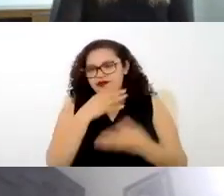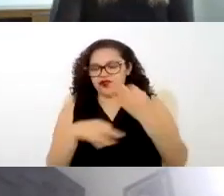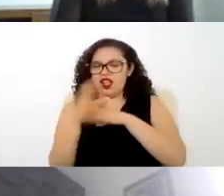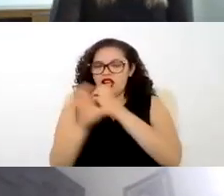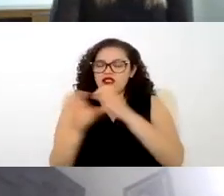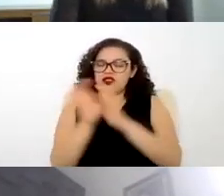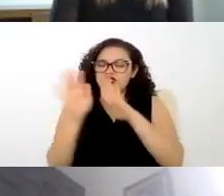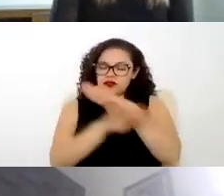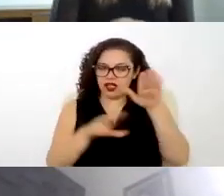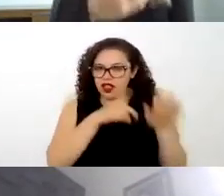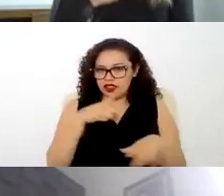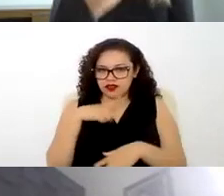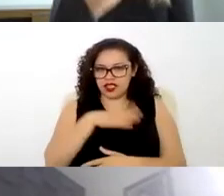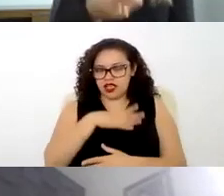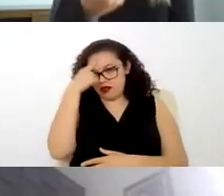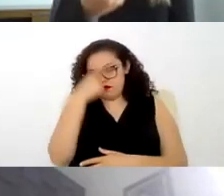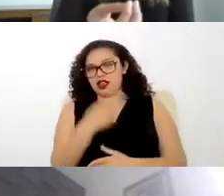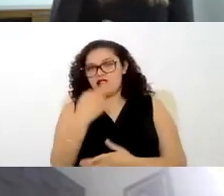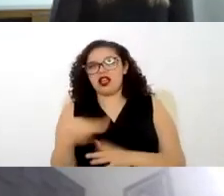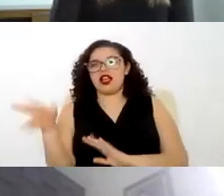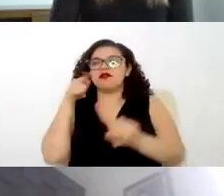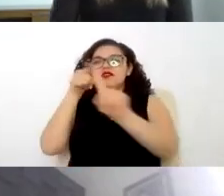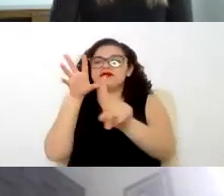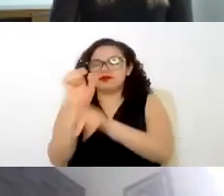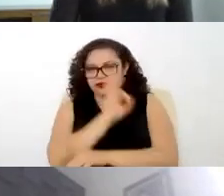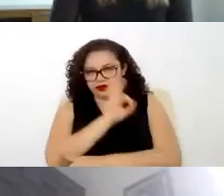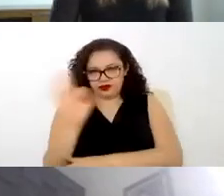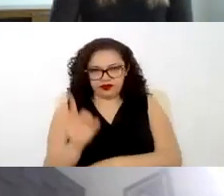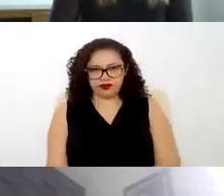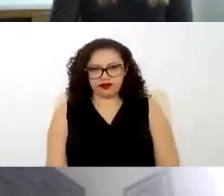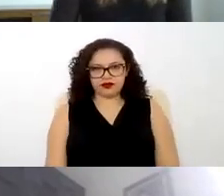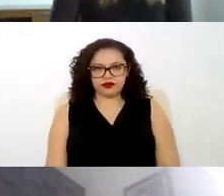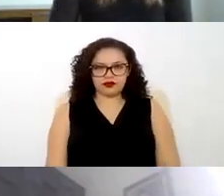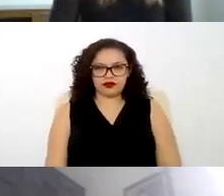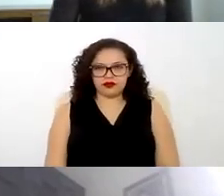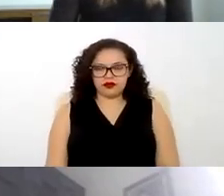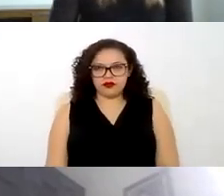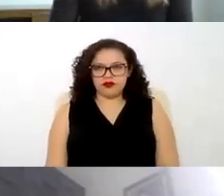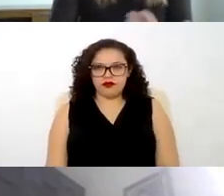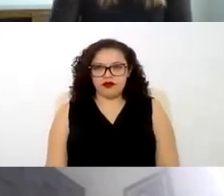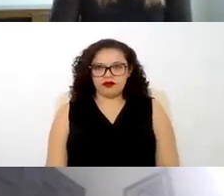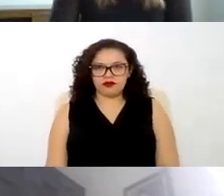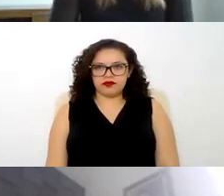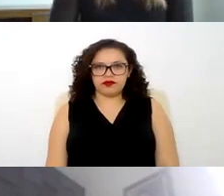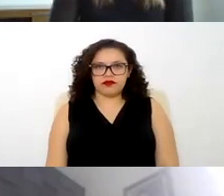contener para que surtar realmente los efectos que se está buscando con el documento y con la aplicabilidad del mismo